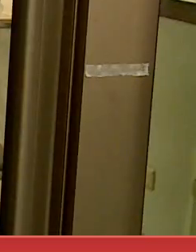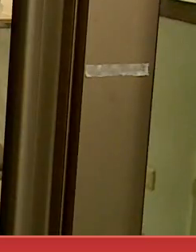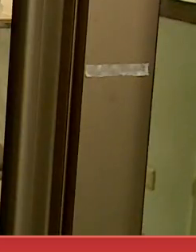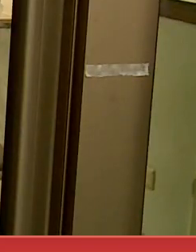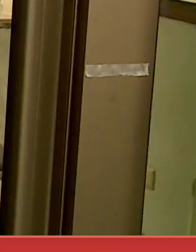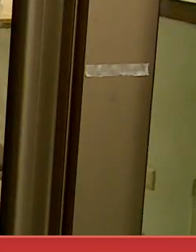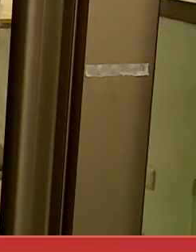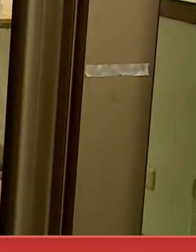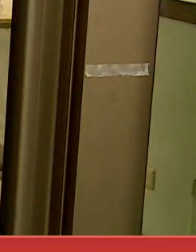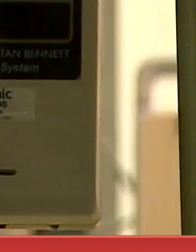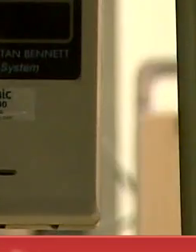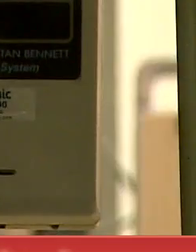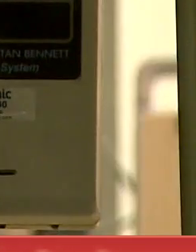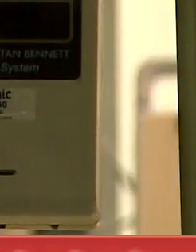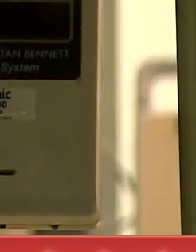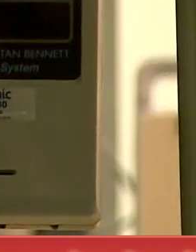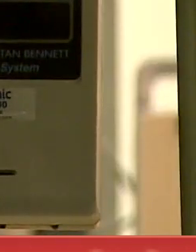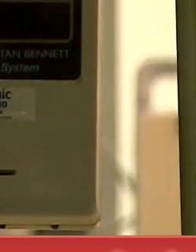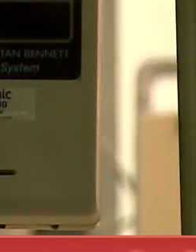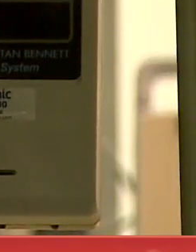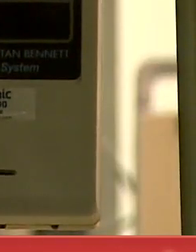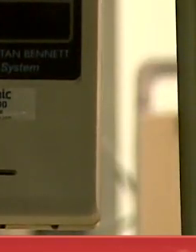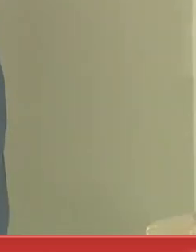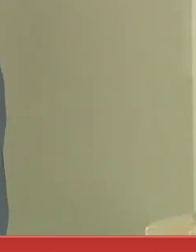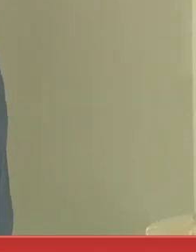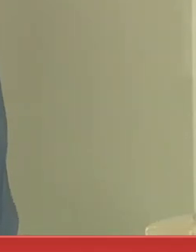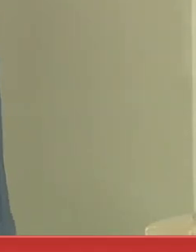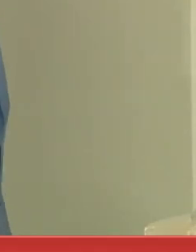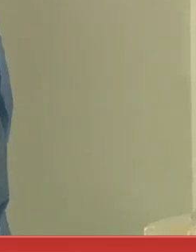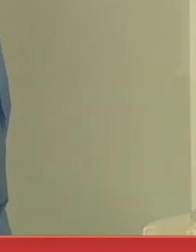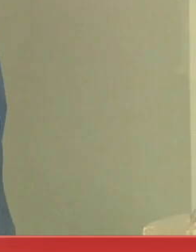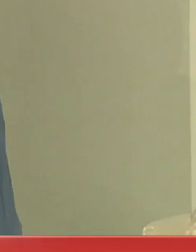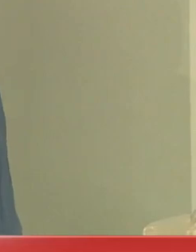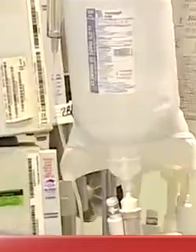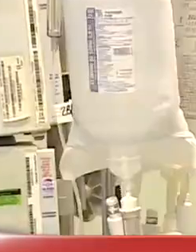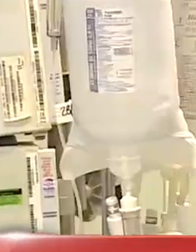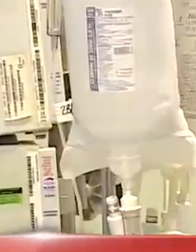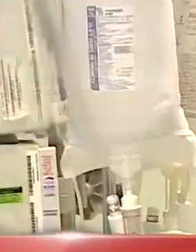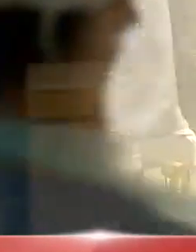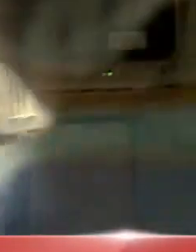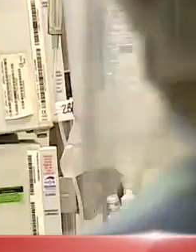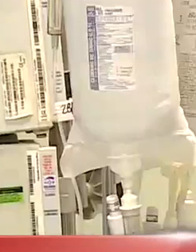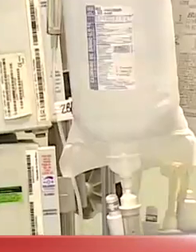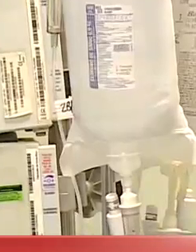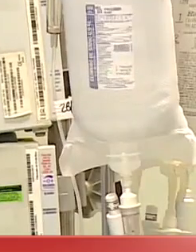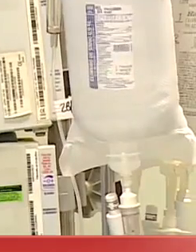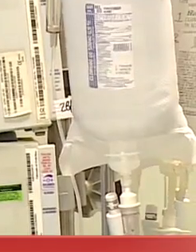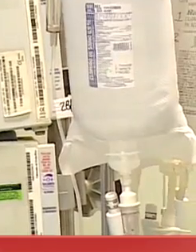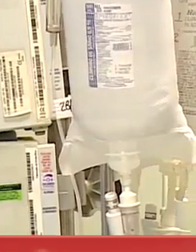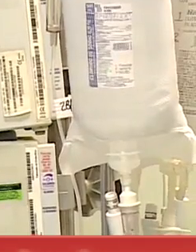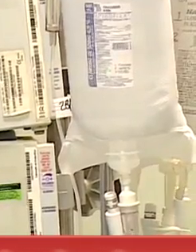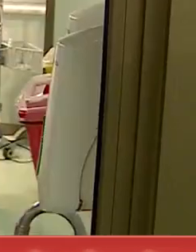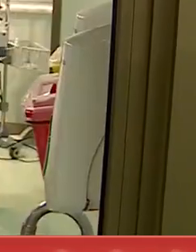376.616. Los casos nuevos alcanzaron en las últimas 24 horas los 1